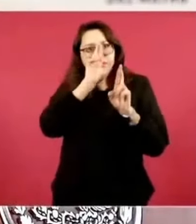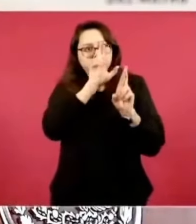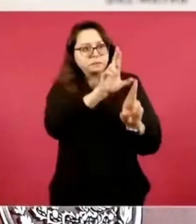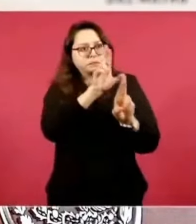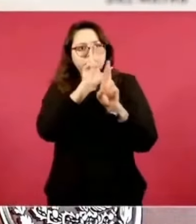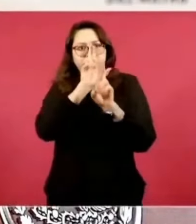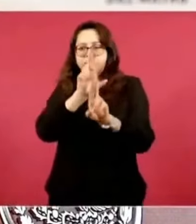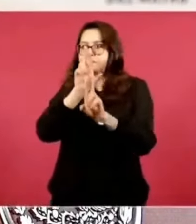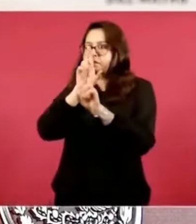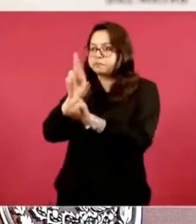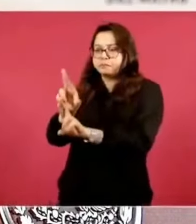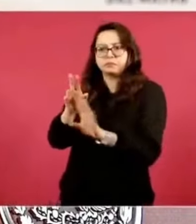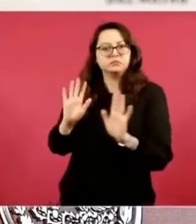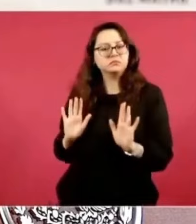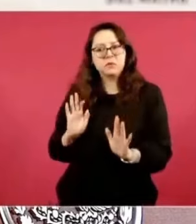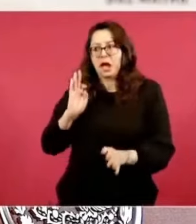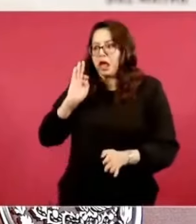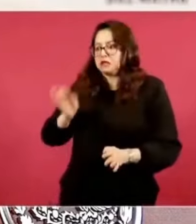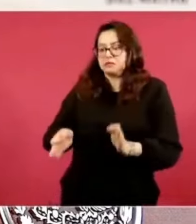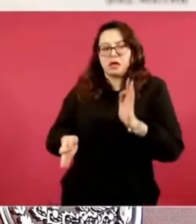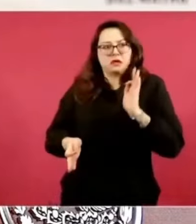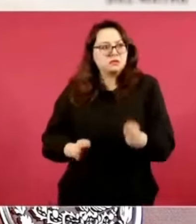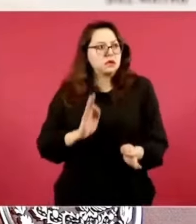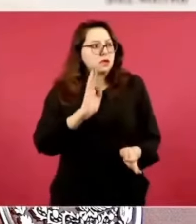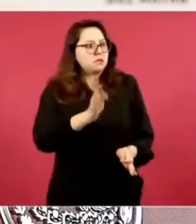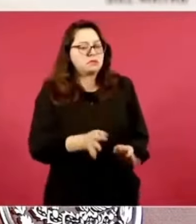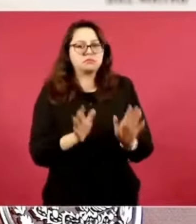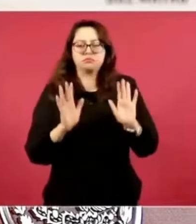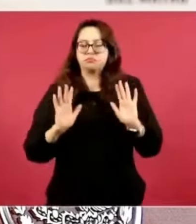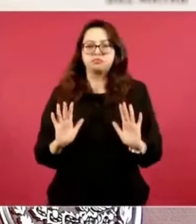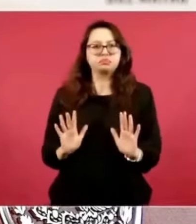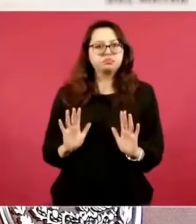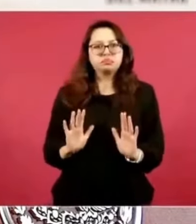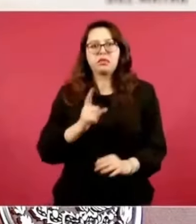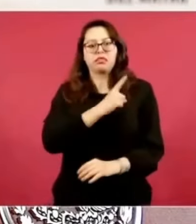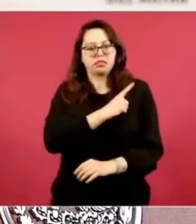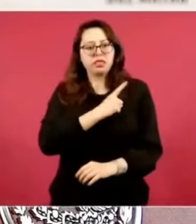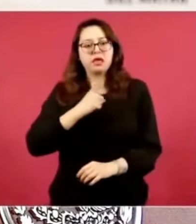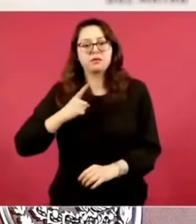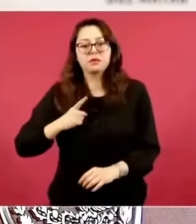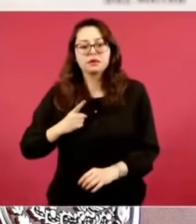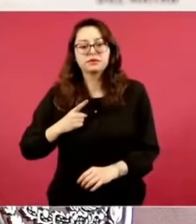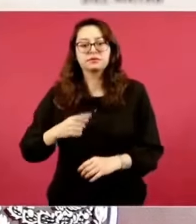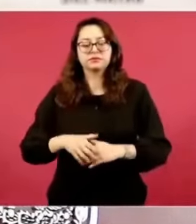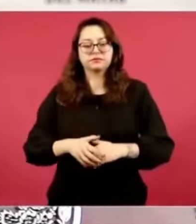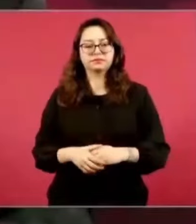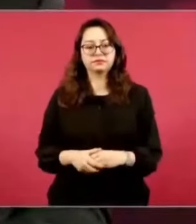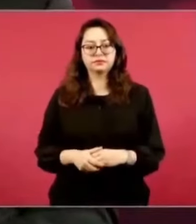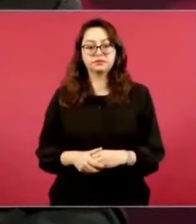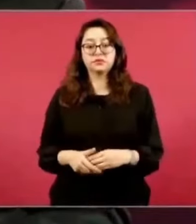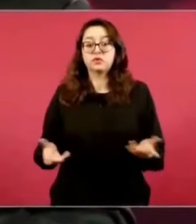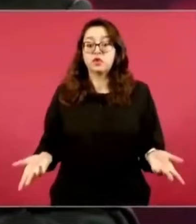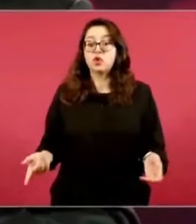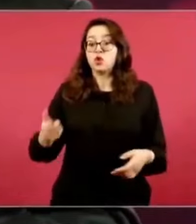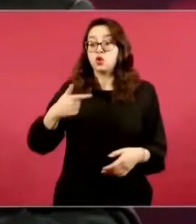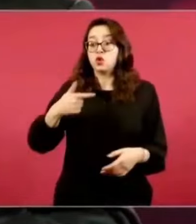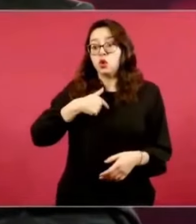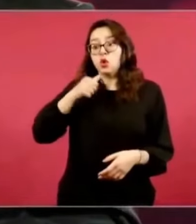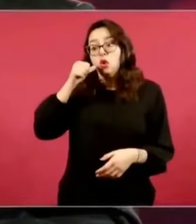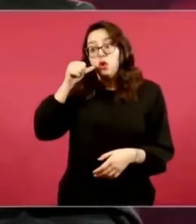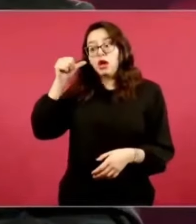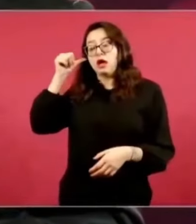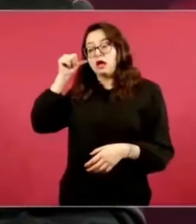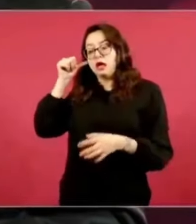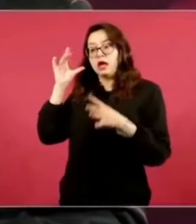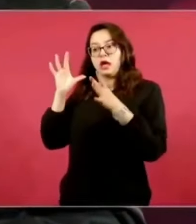Si opiné sobre este tema es porque considero que